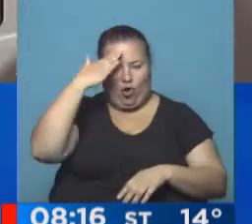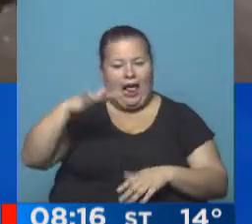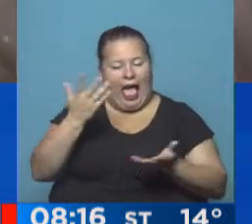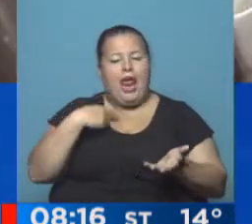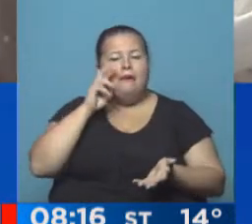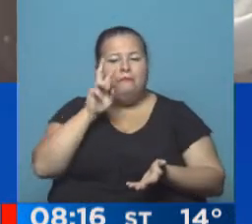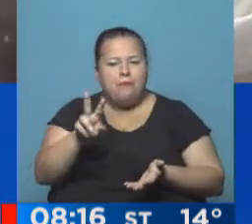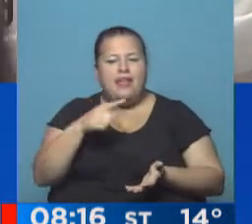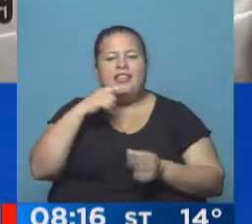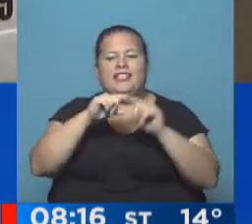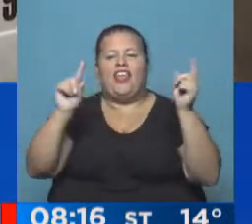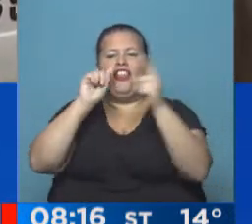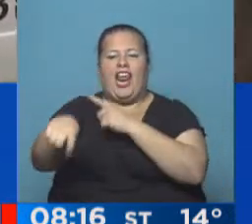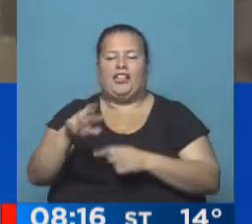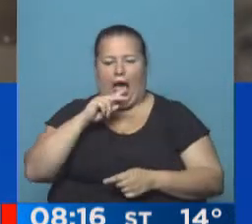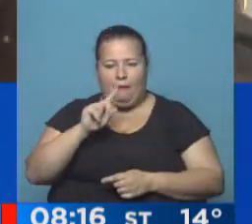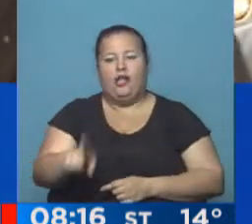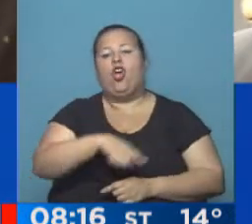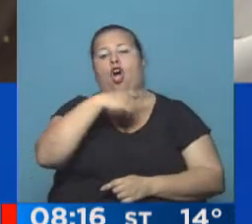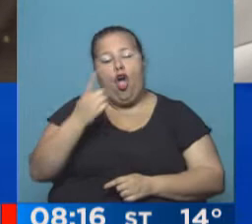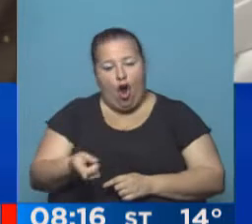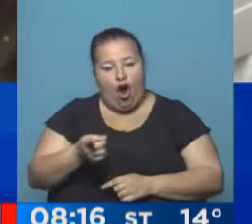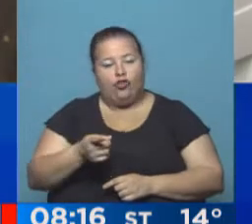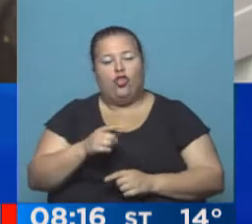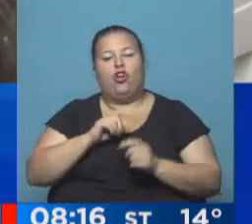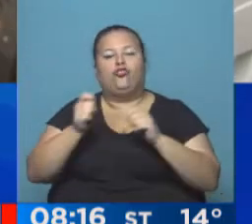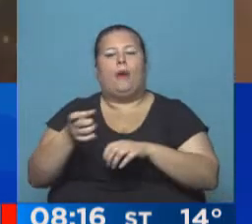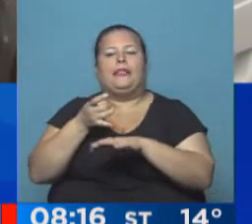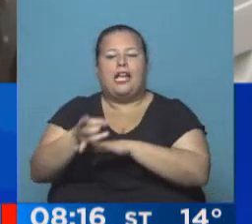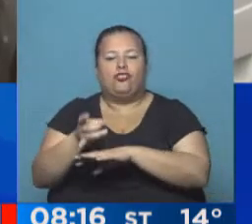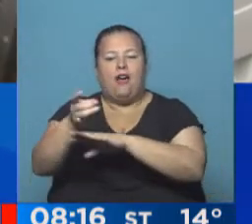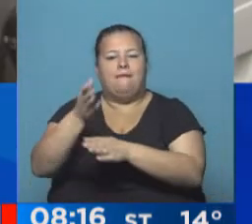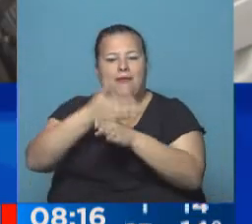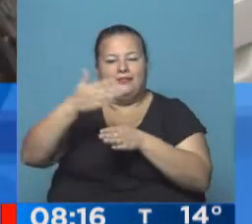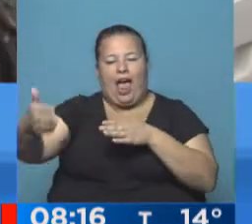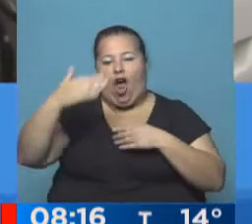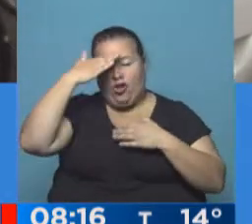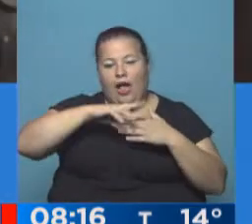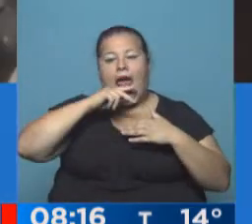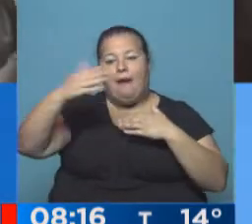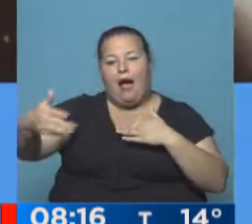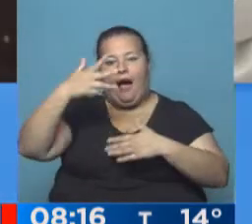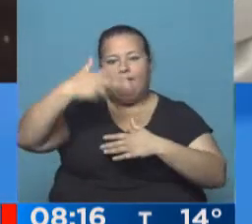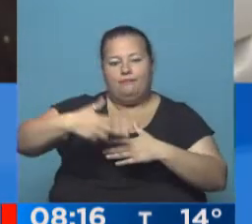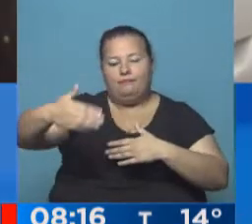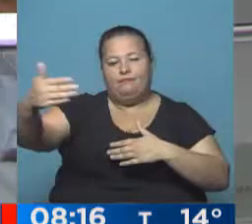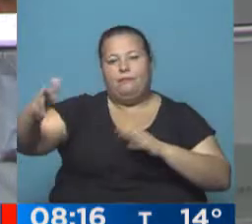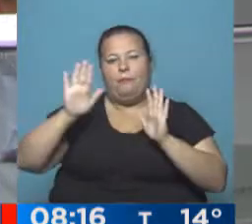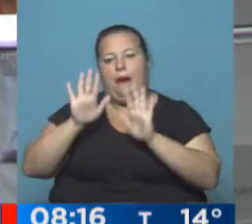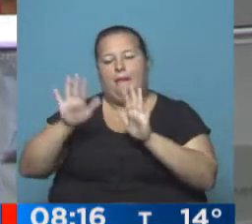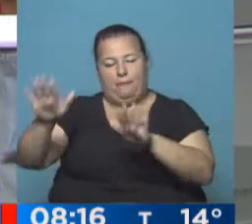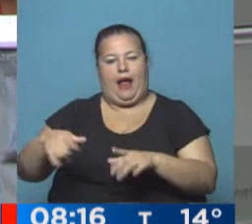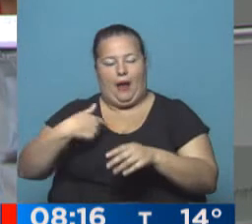veíamos recién que ese decía directo La Plata, pero hay otros servicios que van supliendo las estaciones intermedias entre Constitución y La Plata, así que estaremos atentos